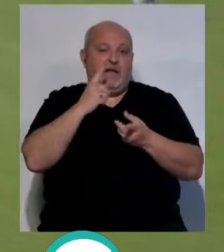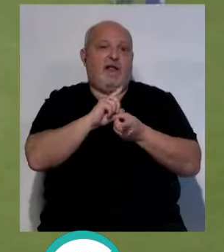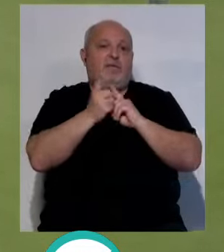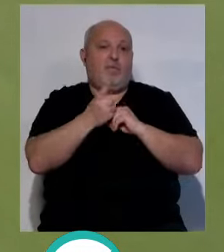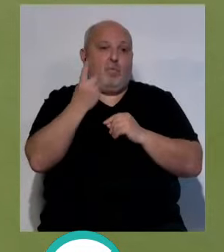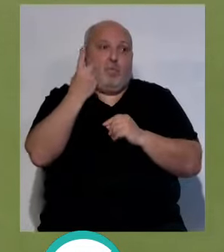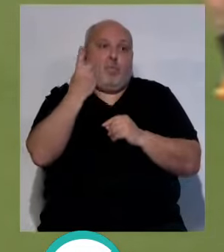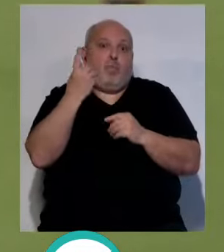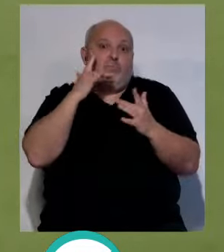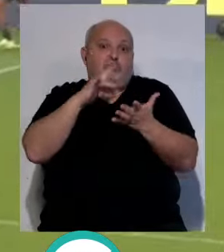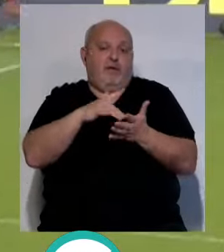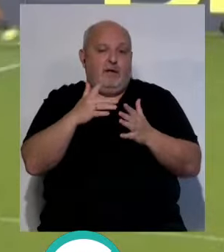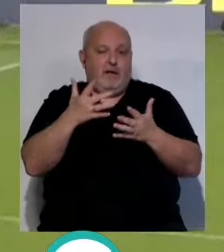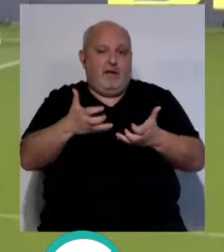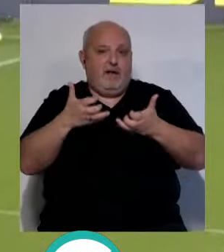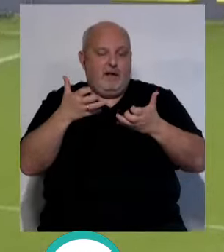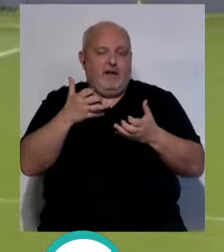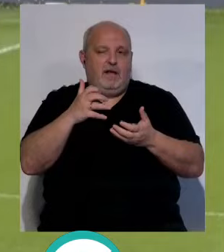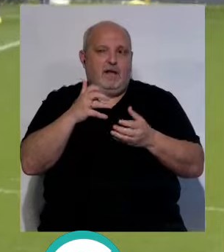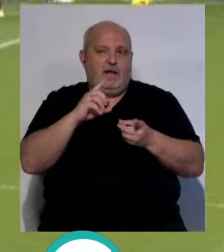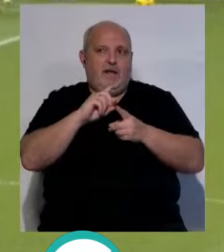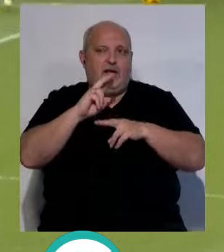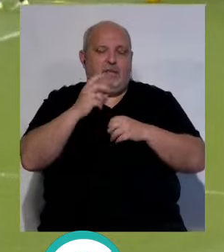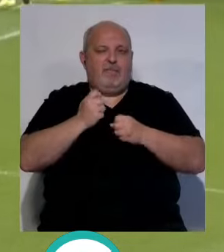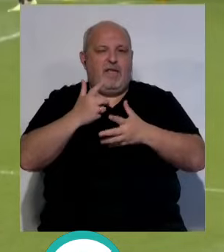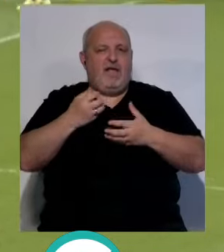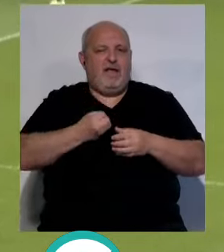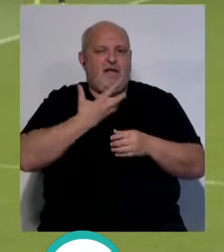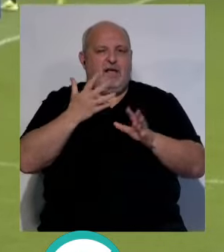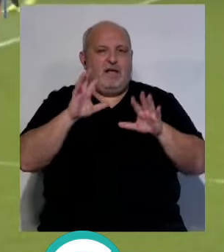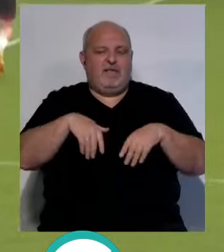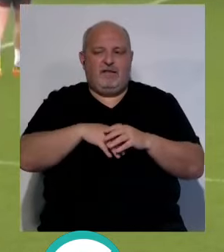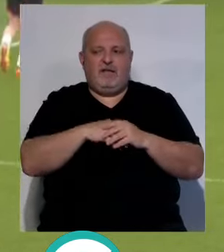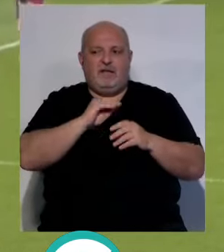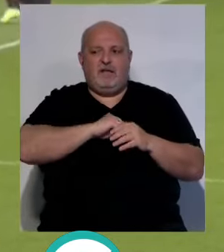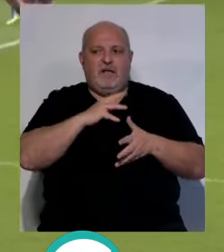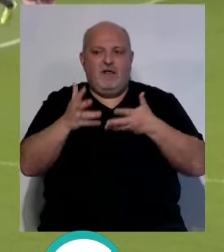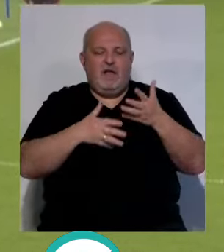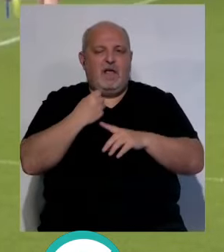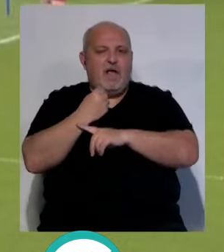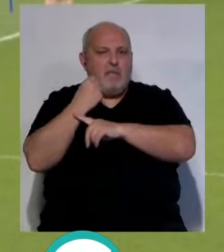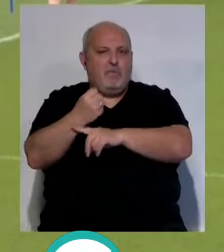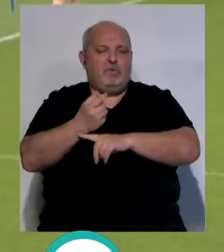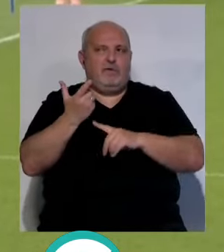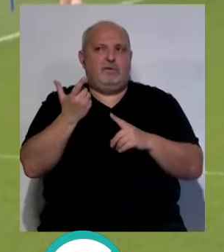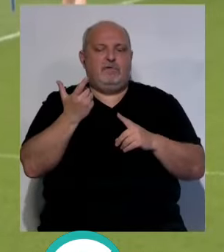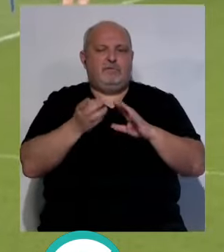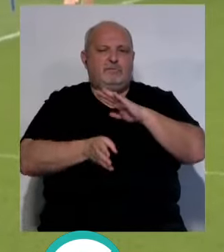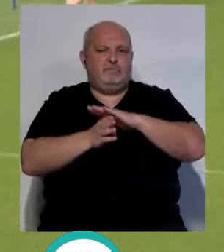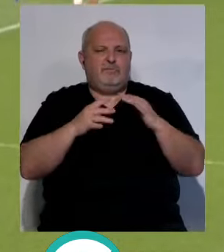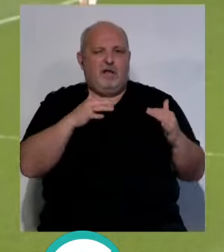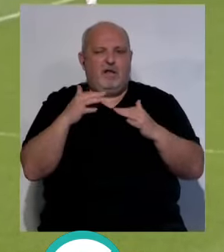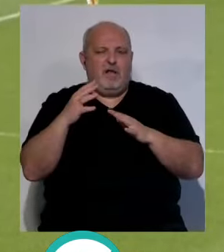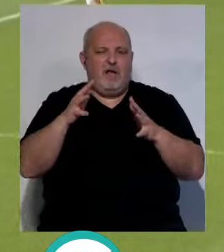un golpe encima de la mesa y una satisfacción muy grande para la afición de Cádiz, porque vaya afición que tiene el Cádiz, cómo anima, cómo apoya, cómo está todo el partido